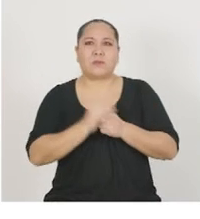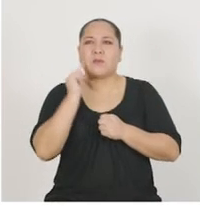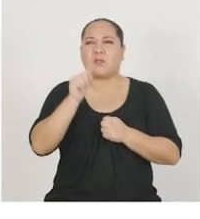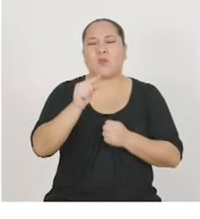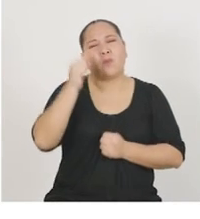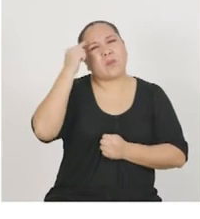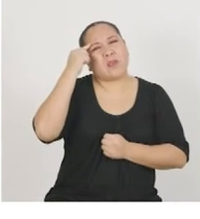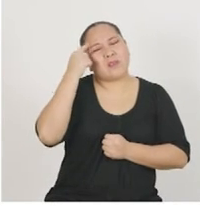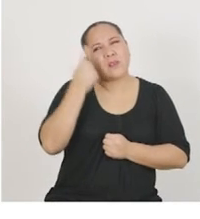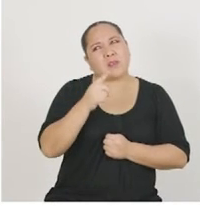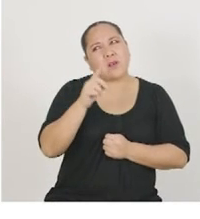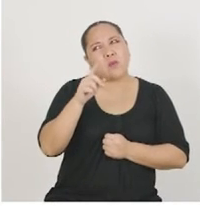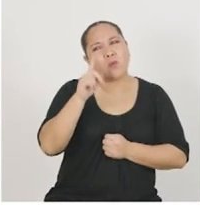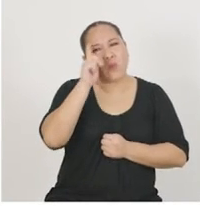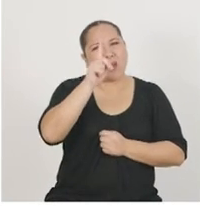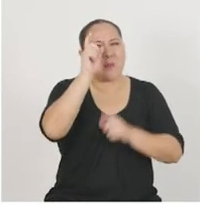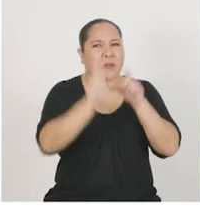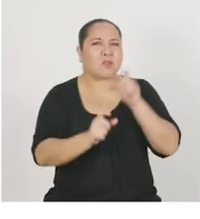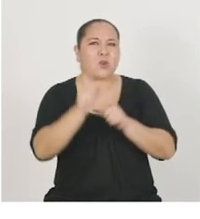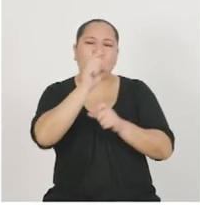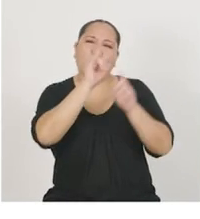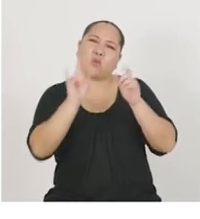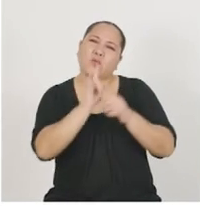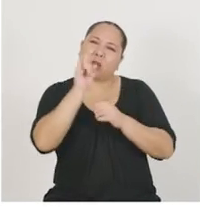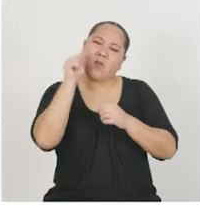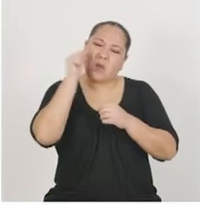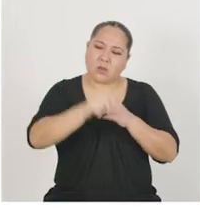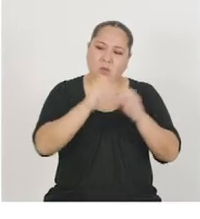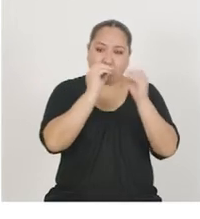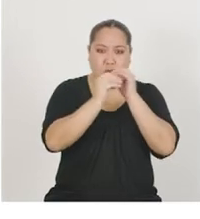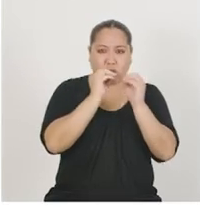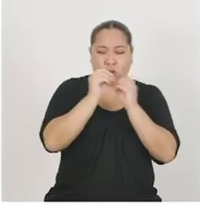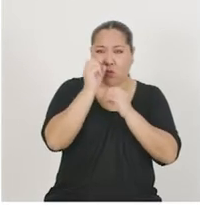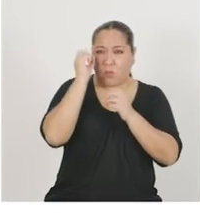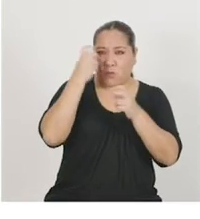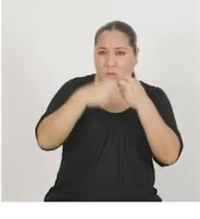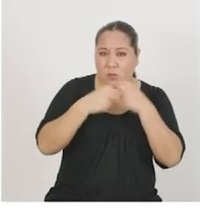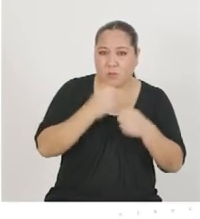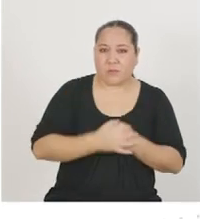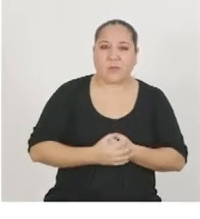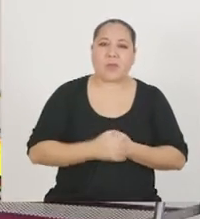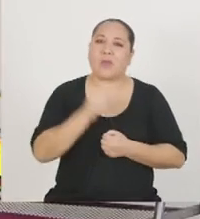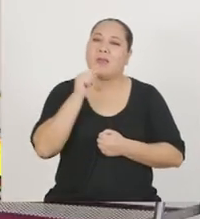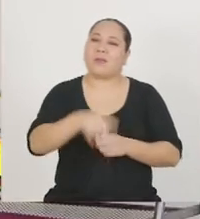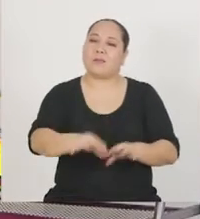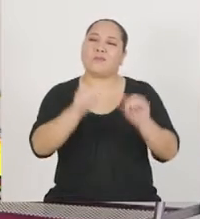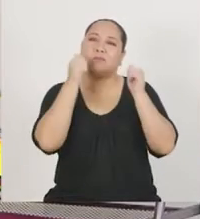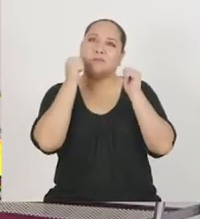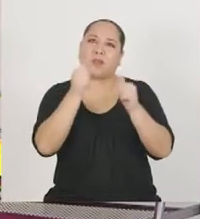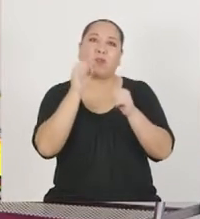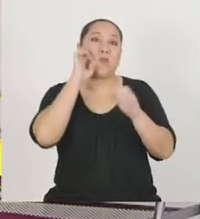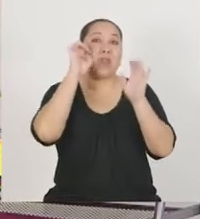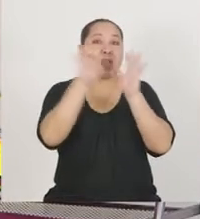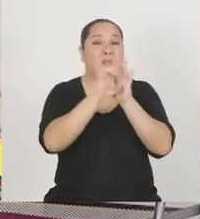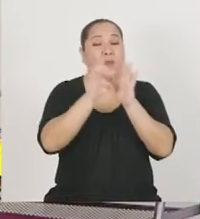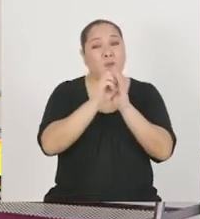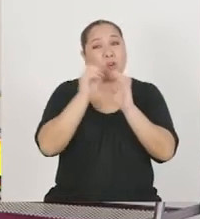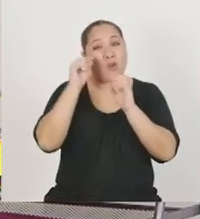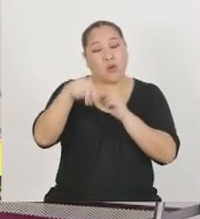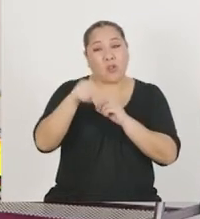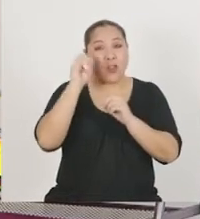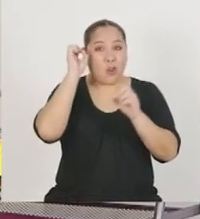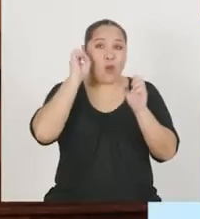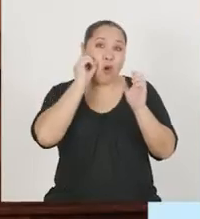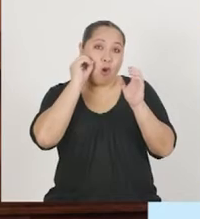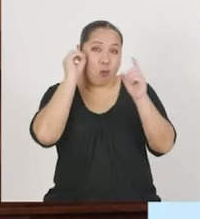¿Te suena que alguien haya utilizado esto para resolver algún problema? Acá nos vendría muy bien un ejemplo con el